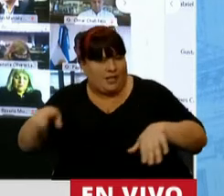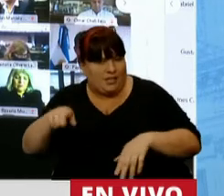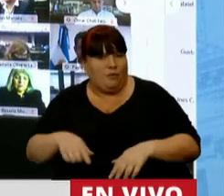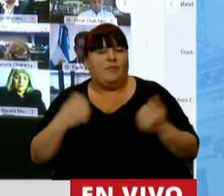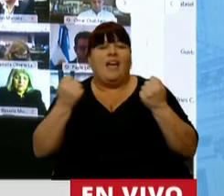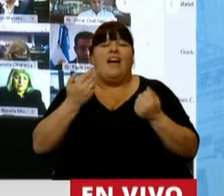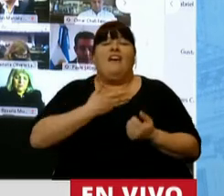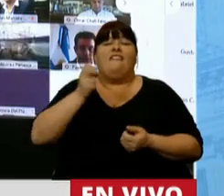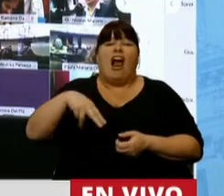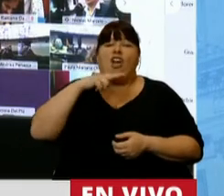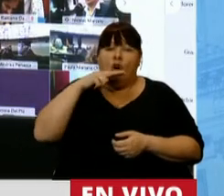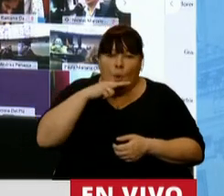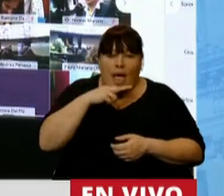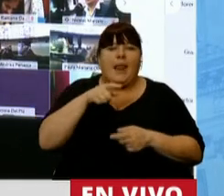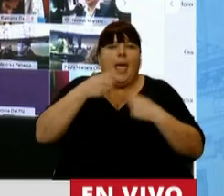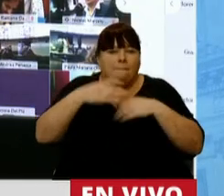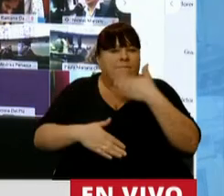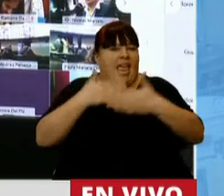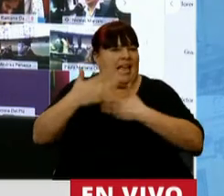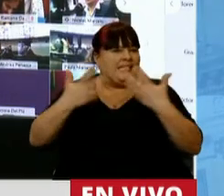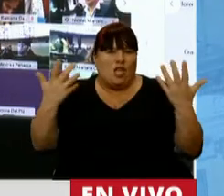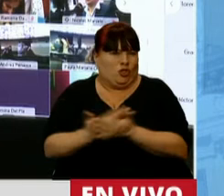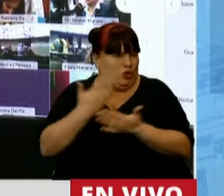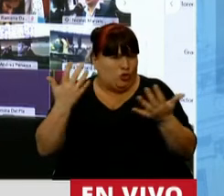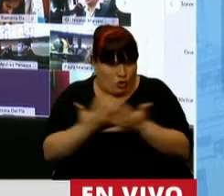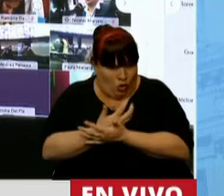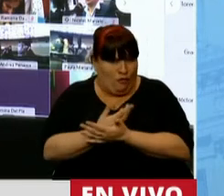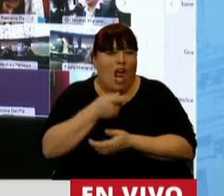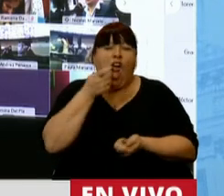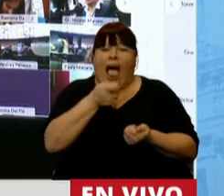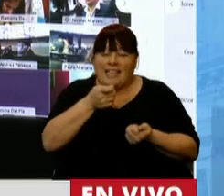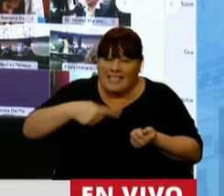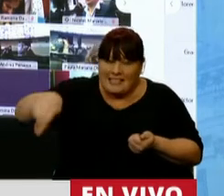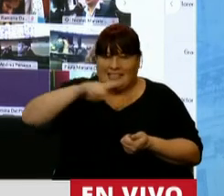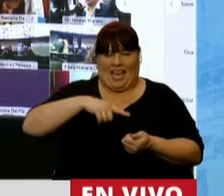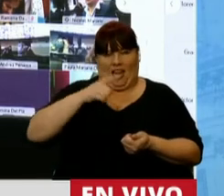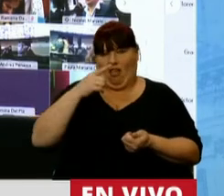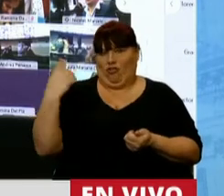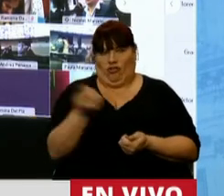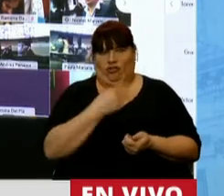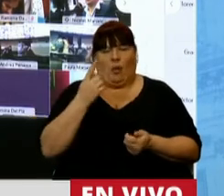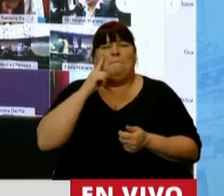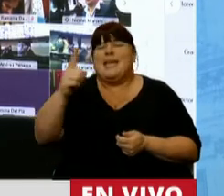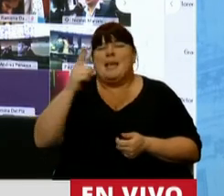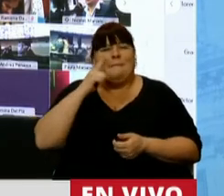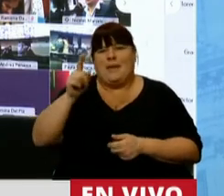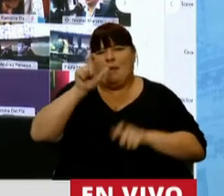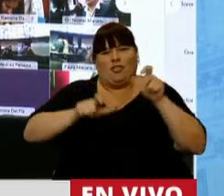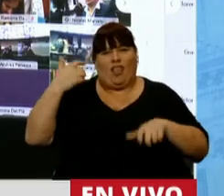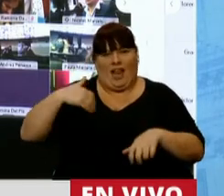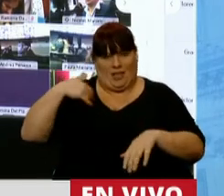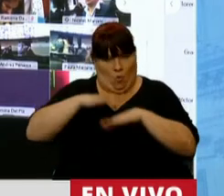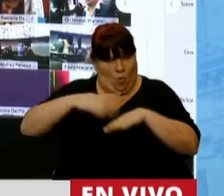un falconverde empezaba el camino al infierno al que los genocidas condenaron a miles y miles de